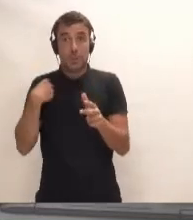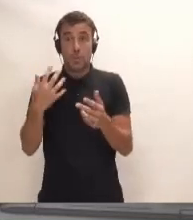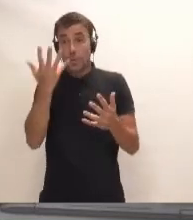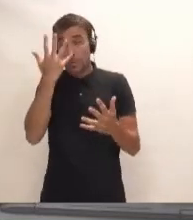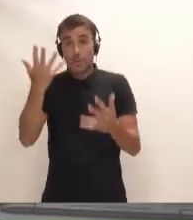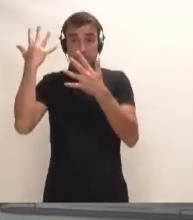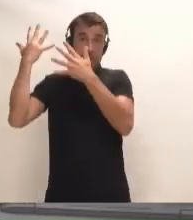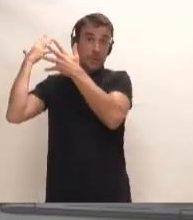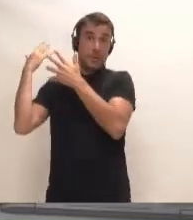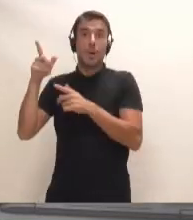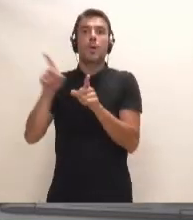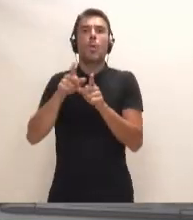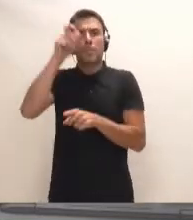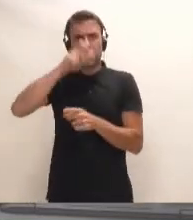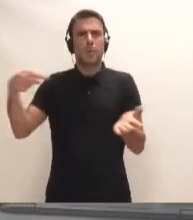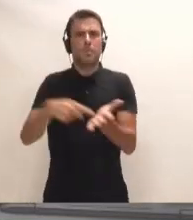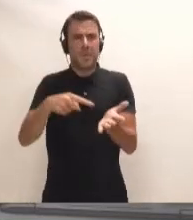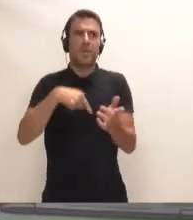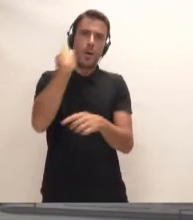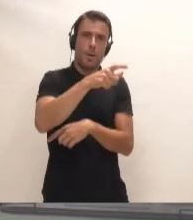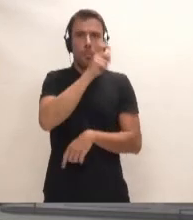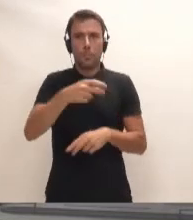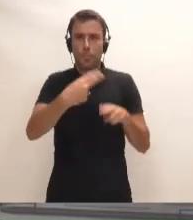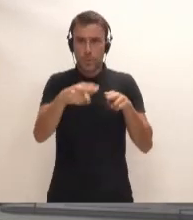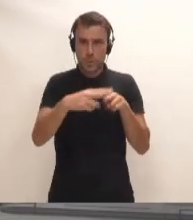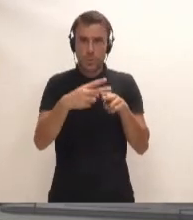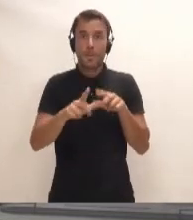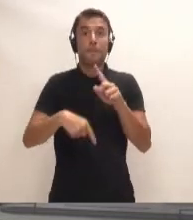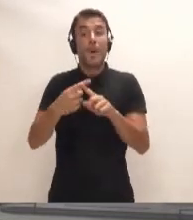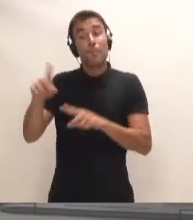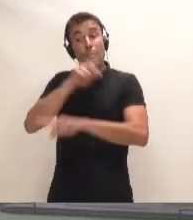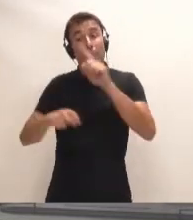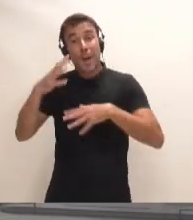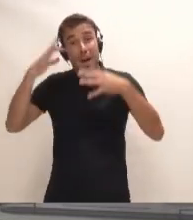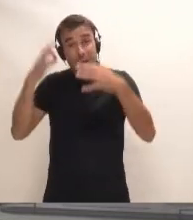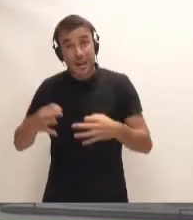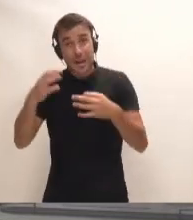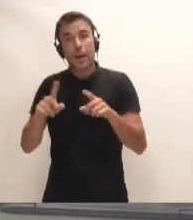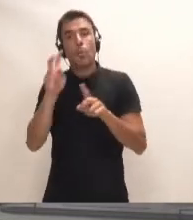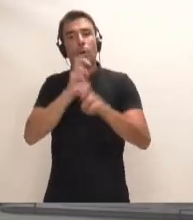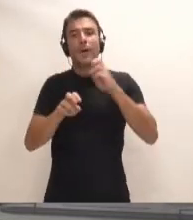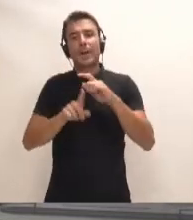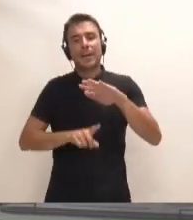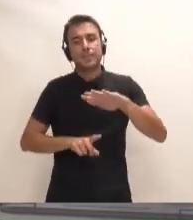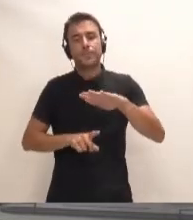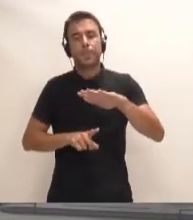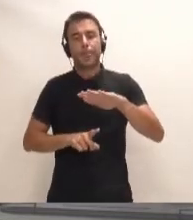décadas la ciudadanía exige de sus dirigentes, respuestas a los problemas reales con un crecimiento sostenible medioambientalmente, económicamente